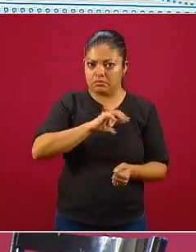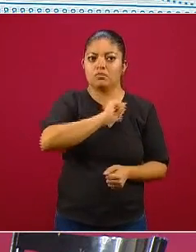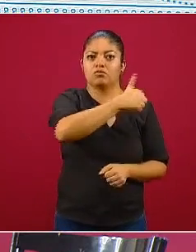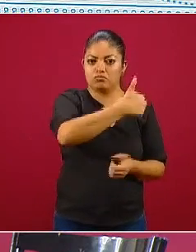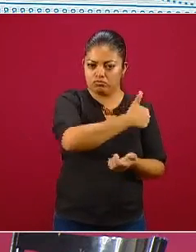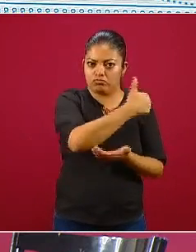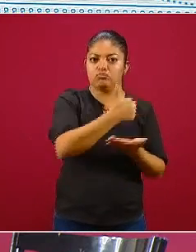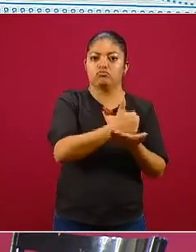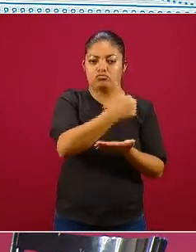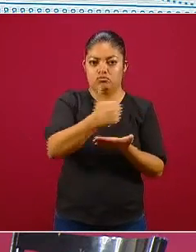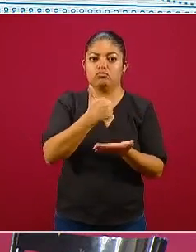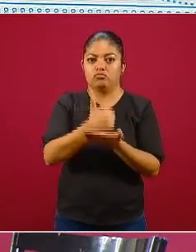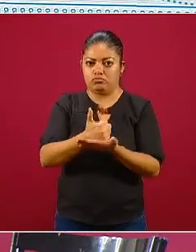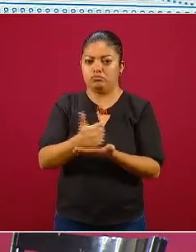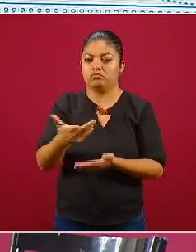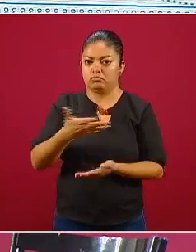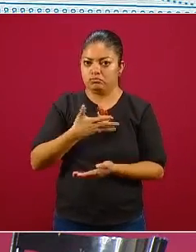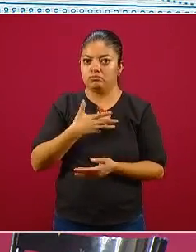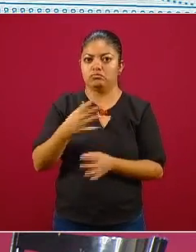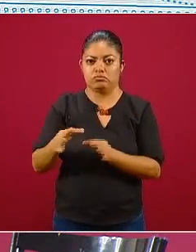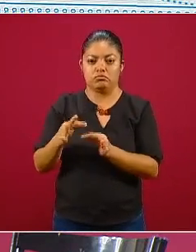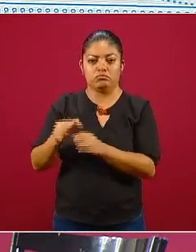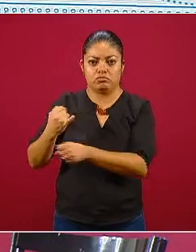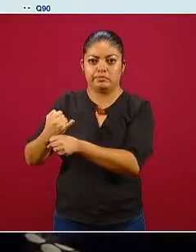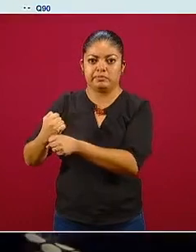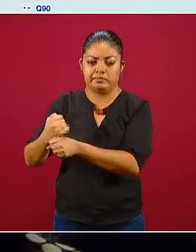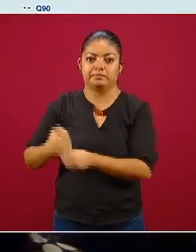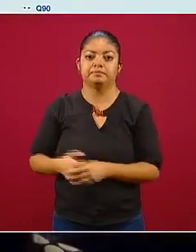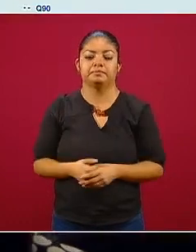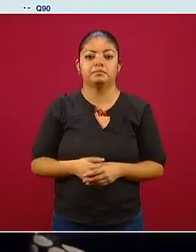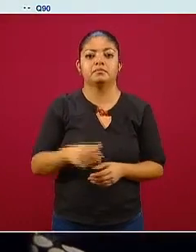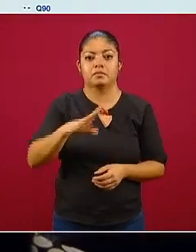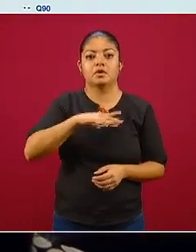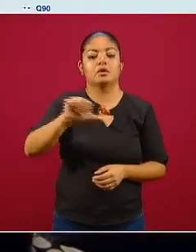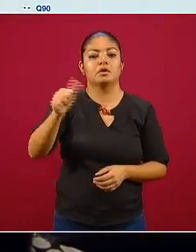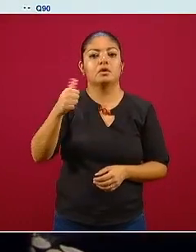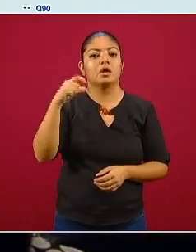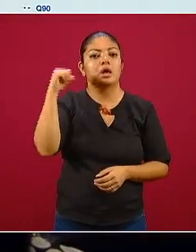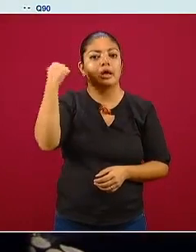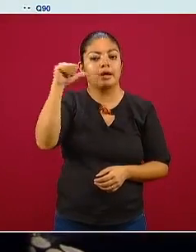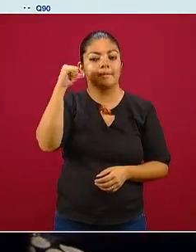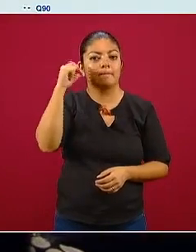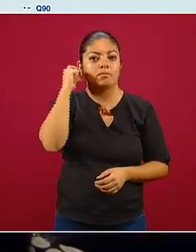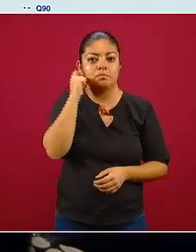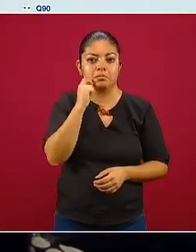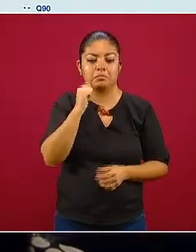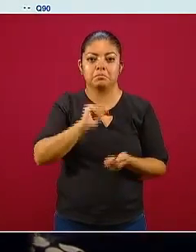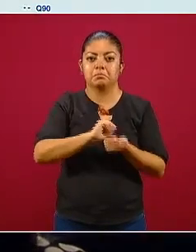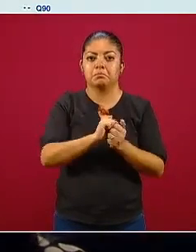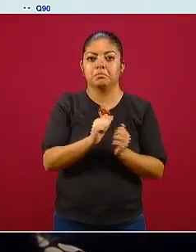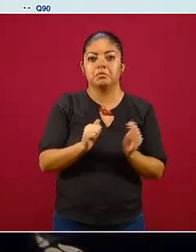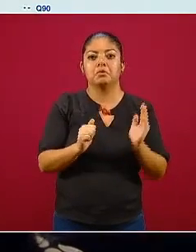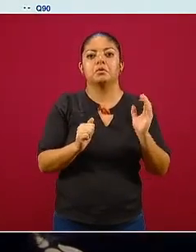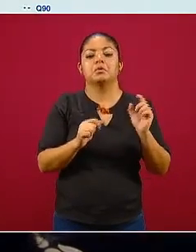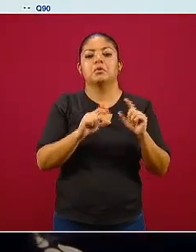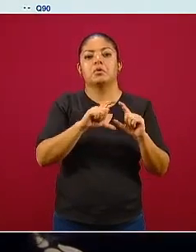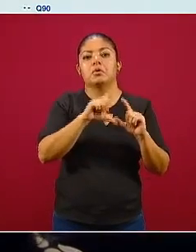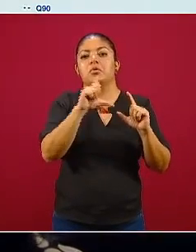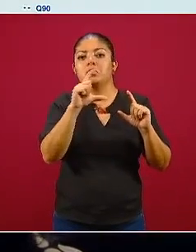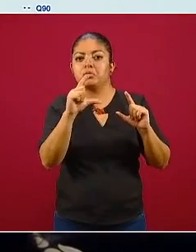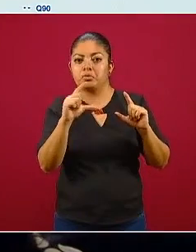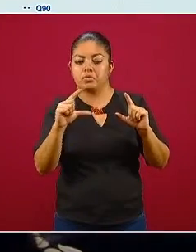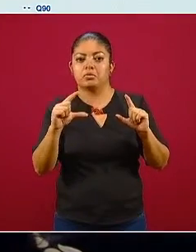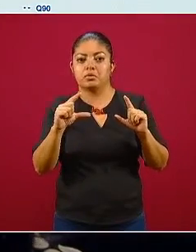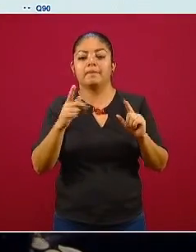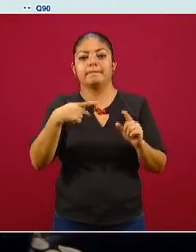ciudades de interés aquí vemos Acapulco Guerrero menos convergencia es una curva más extensa pero